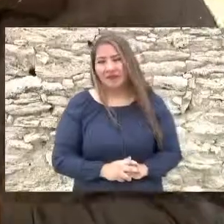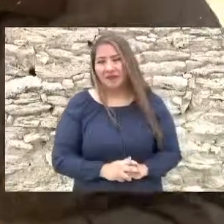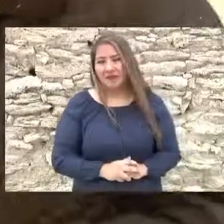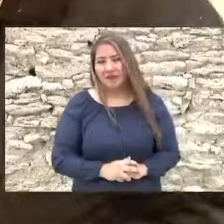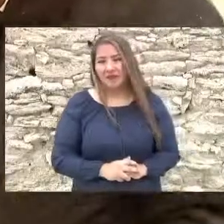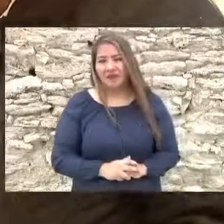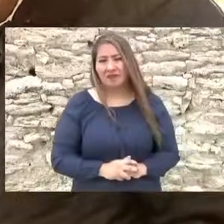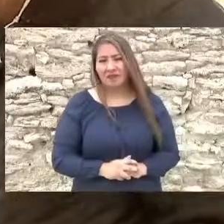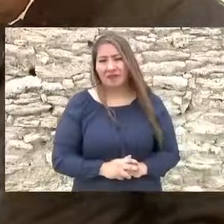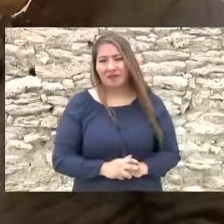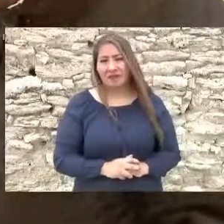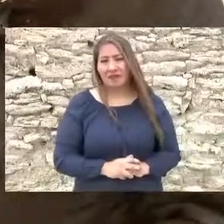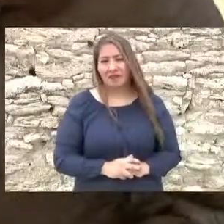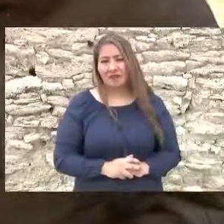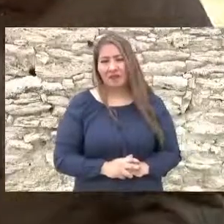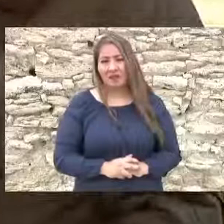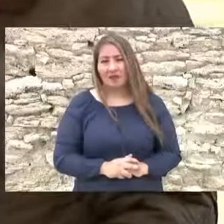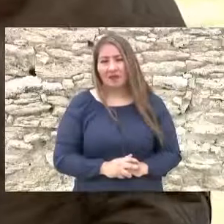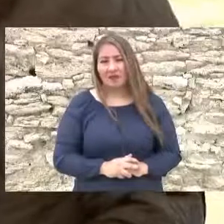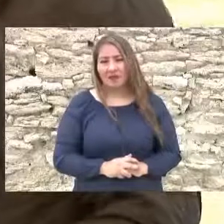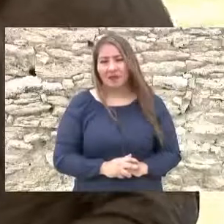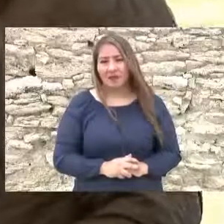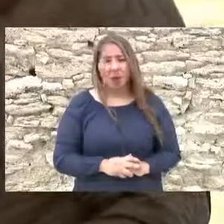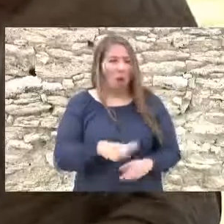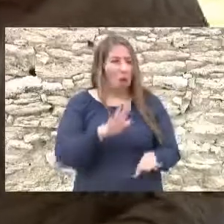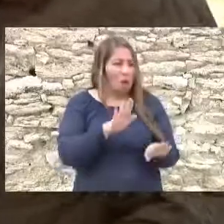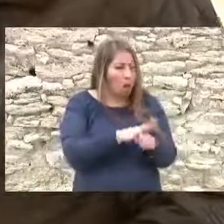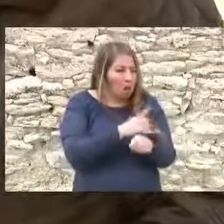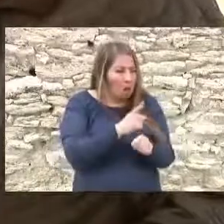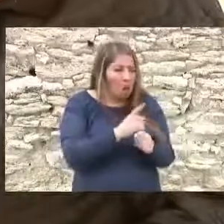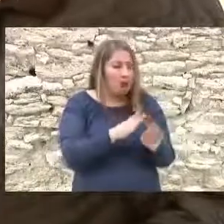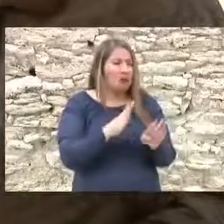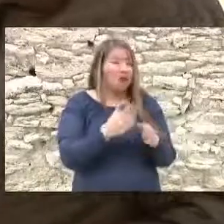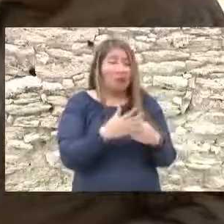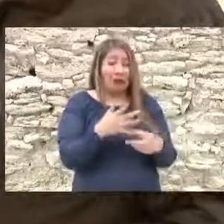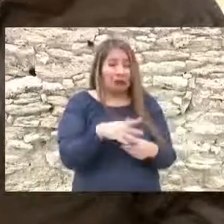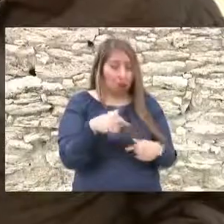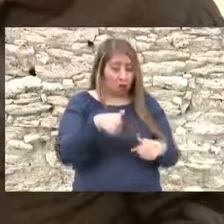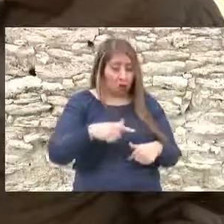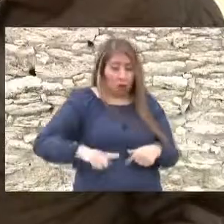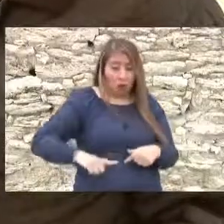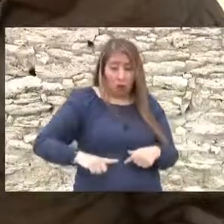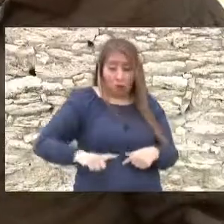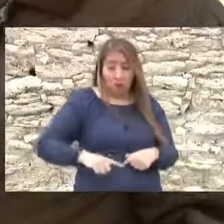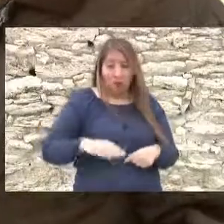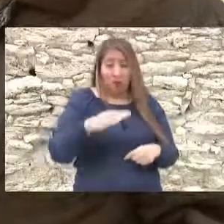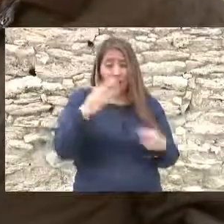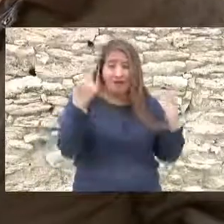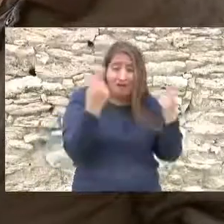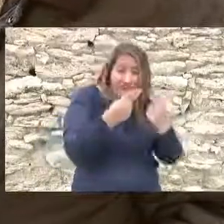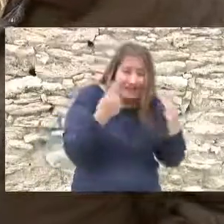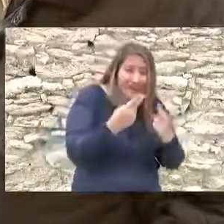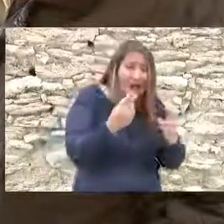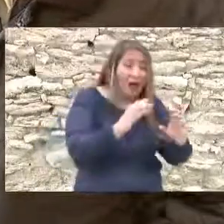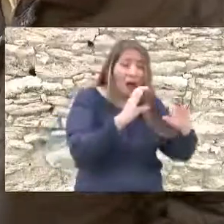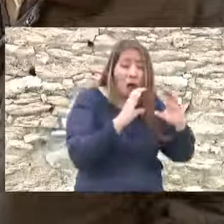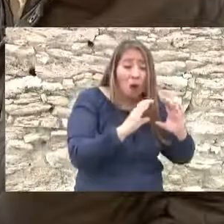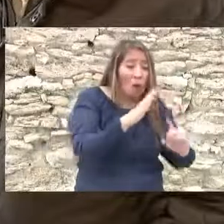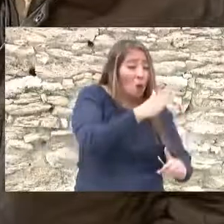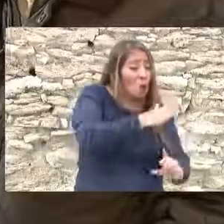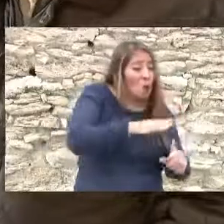ir haciendo conciencia de la necesidad de cuidar